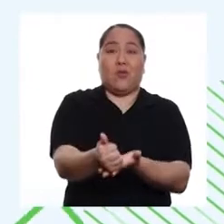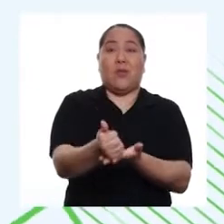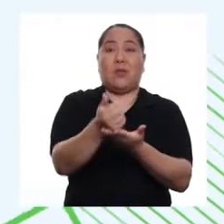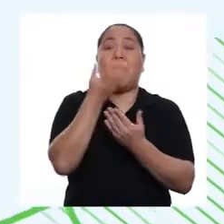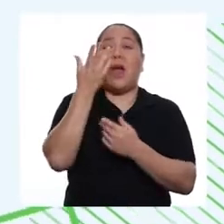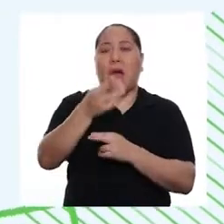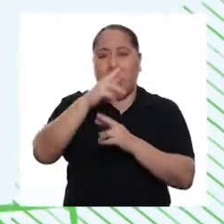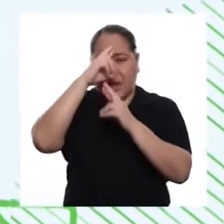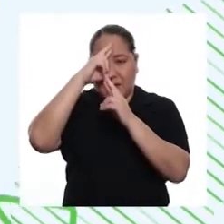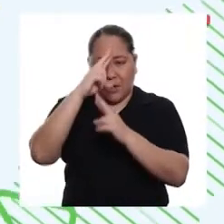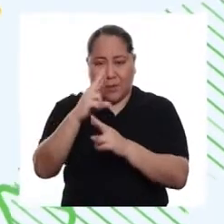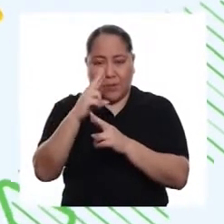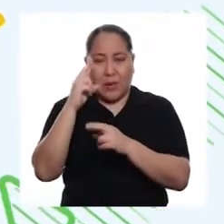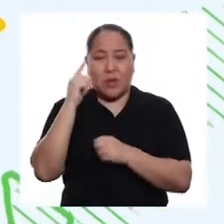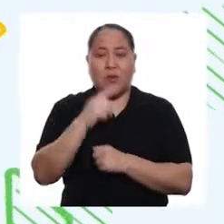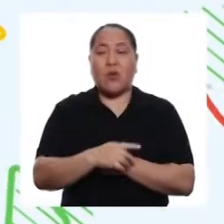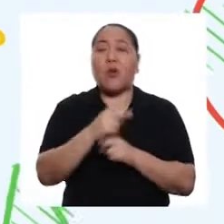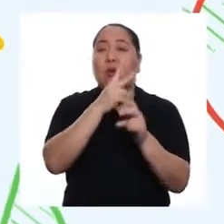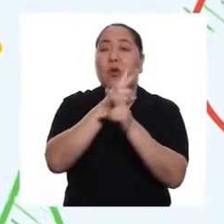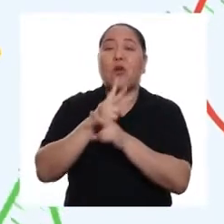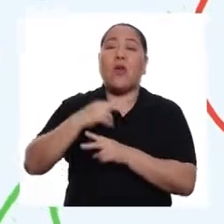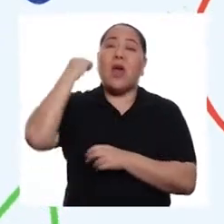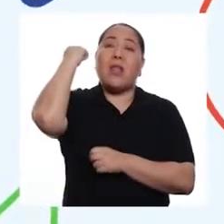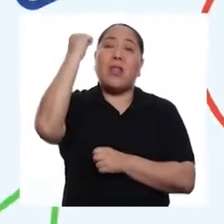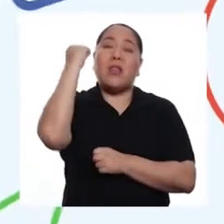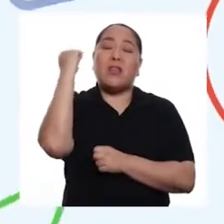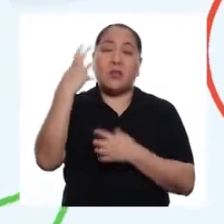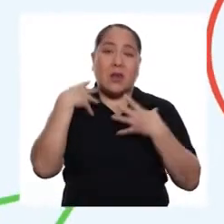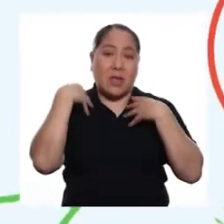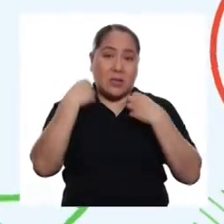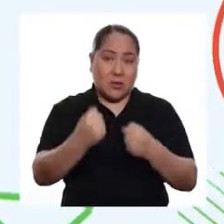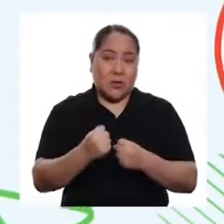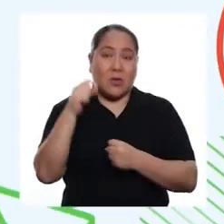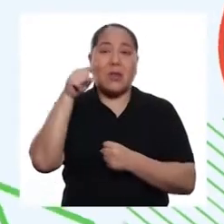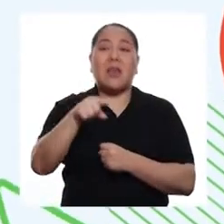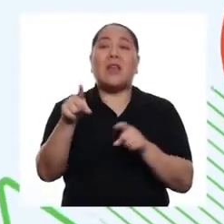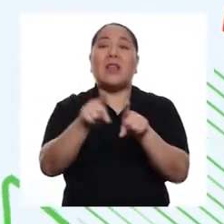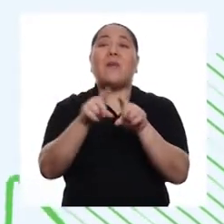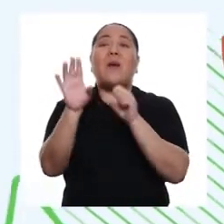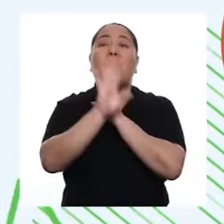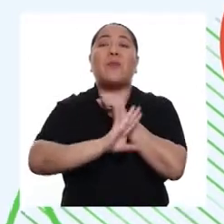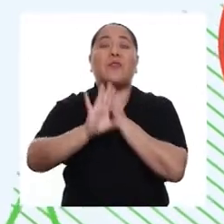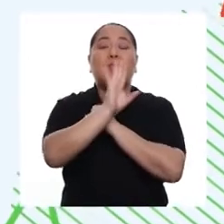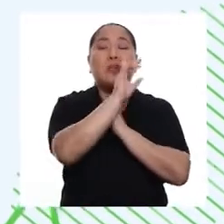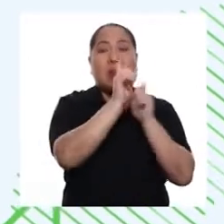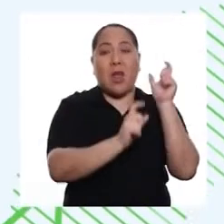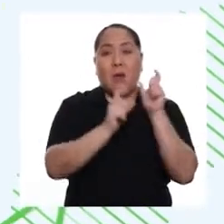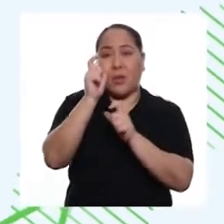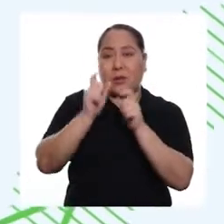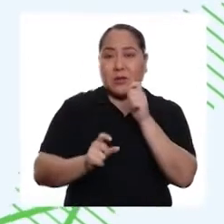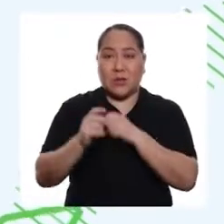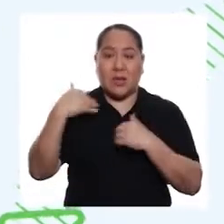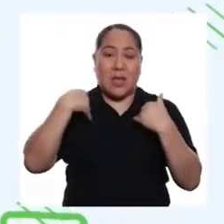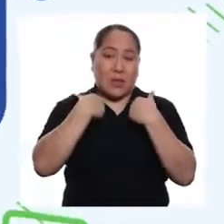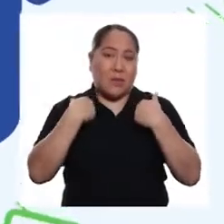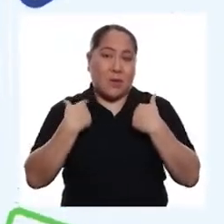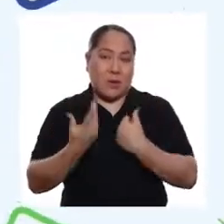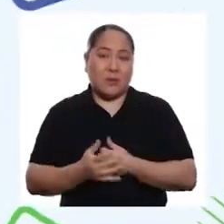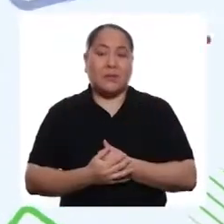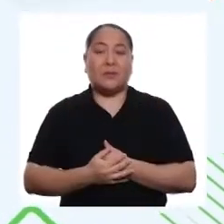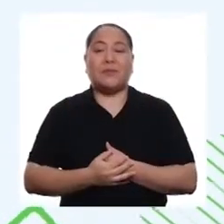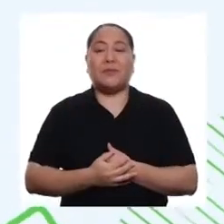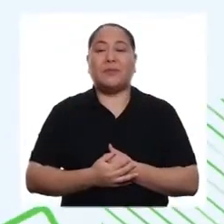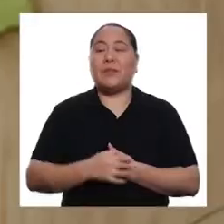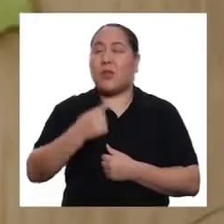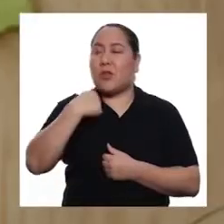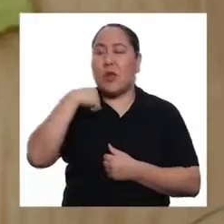contribuimos al respeto y cuidado del derecho a la salud y a la protección de las personas y los animales.